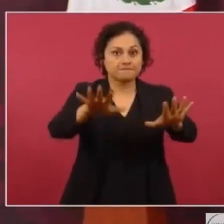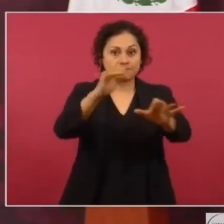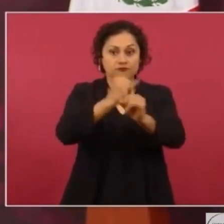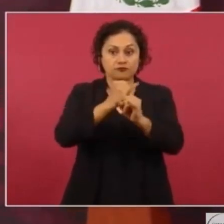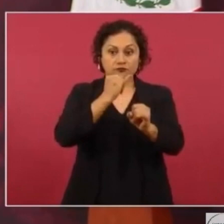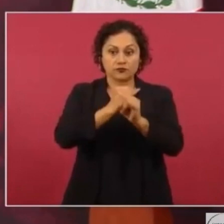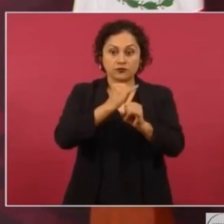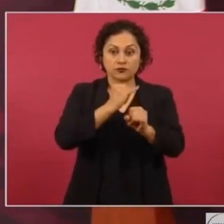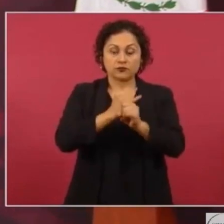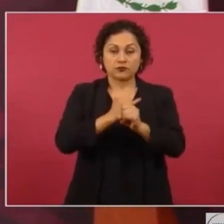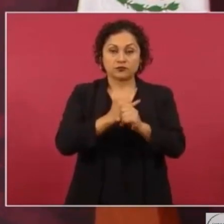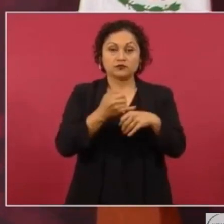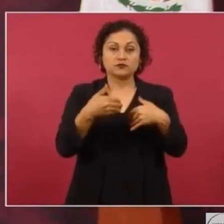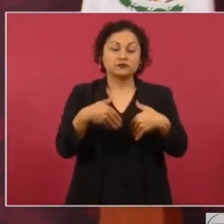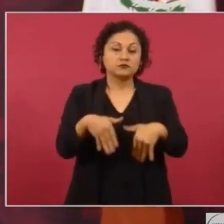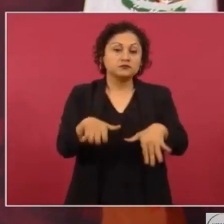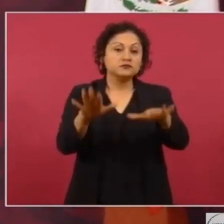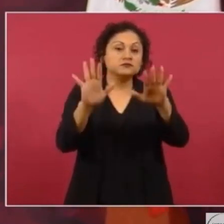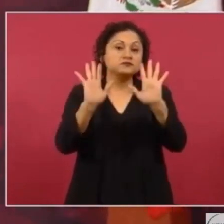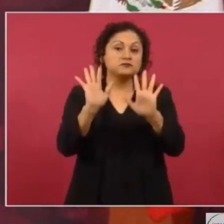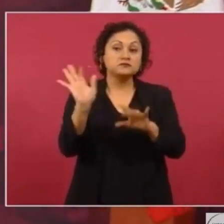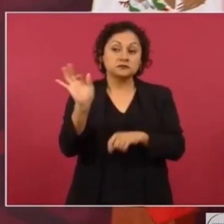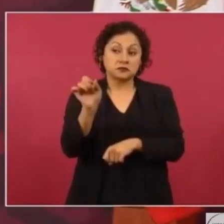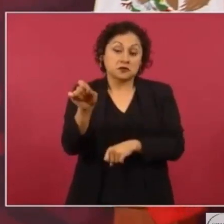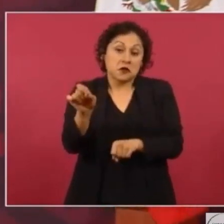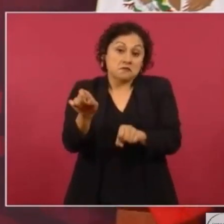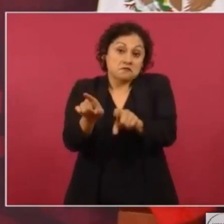en una de esas hasta fueron ellos mismos